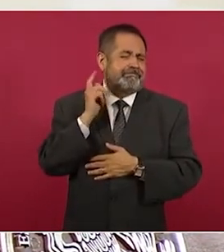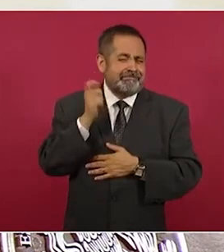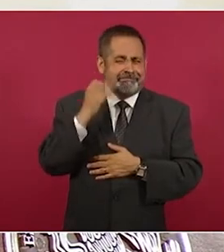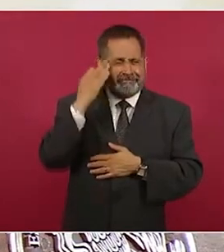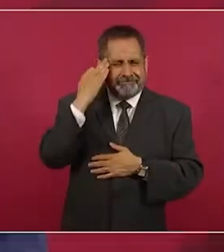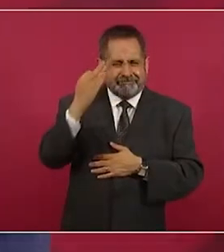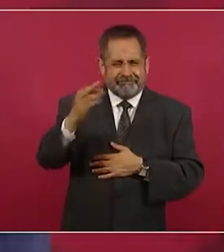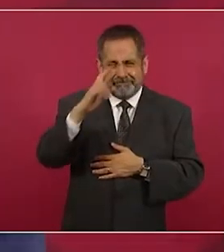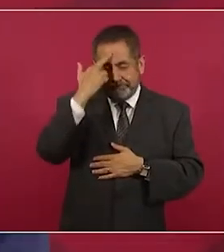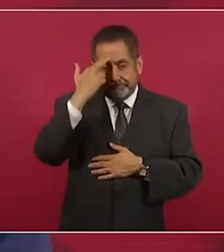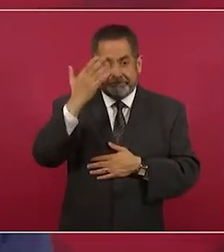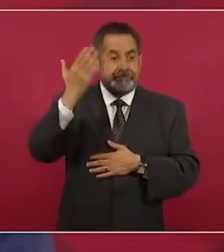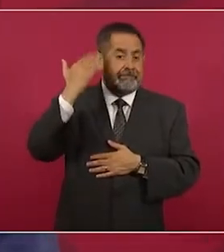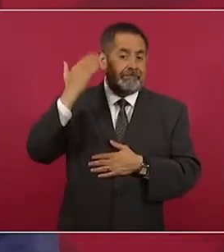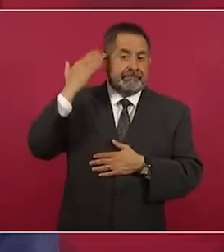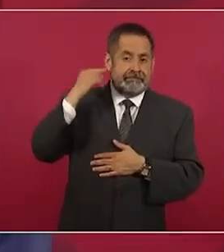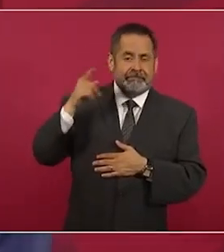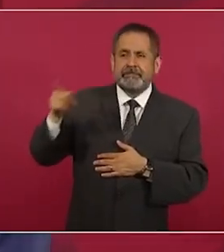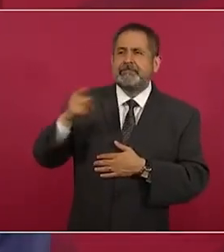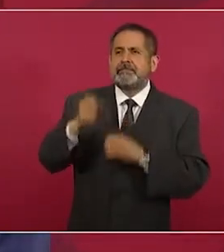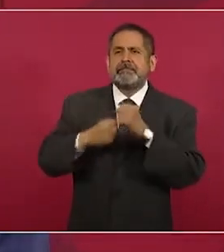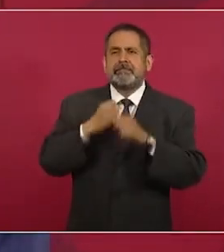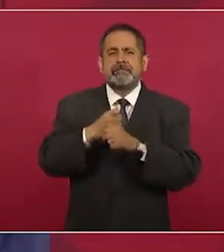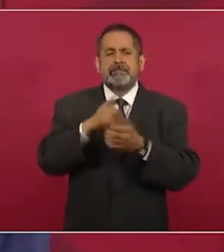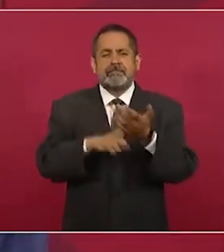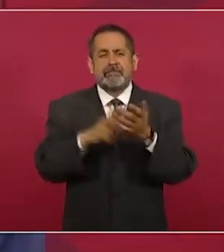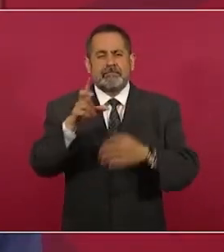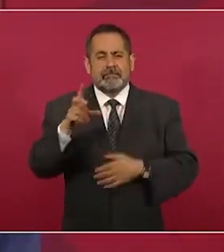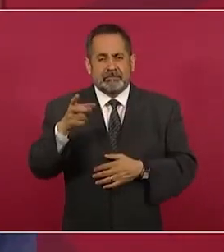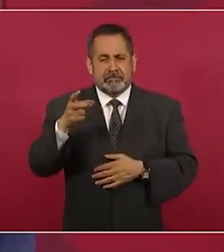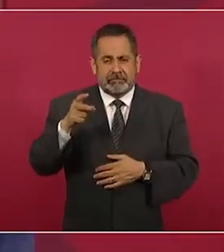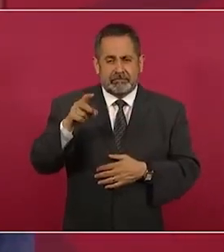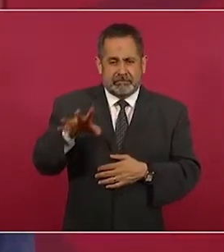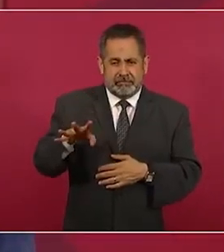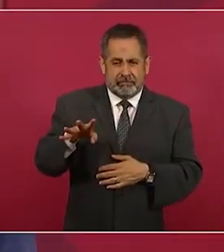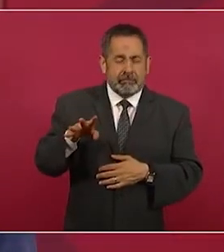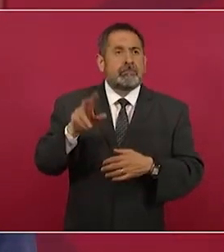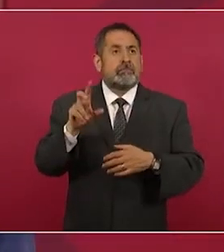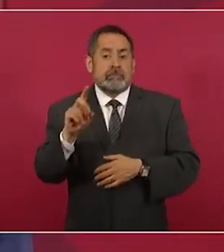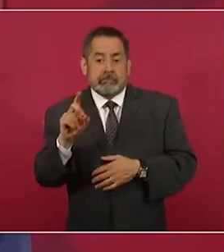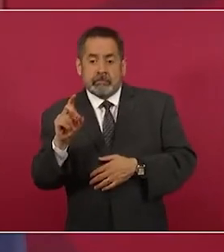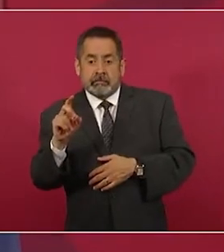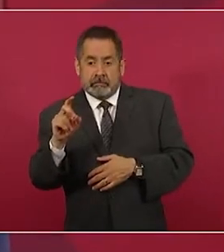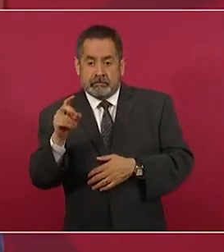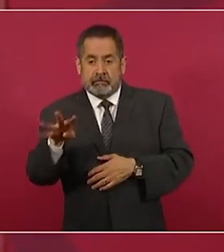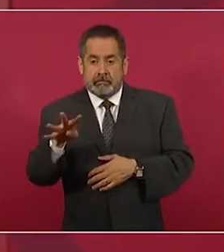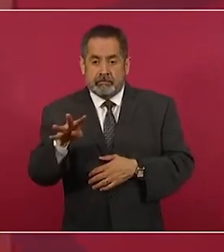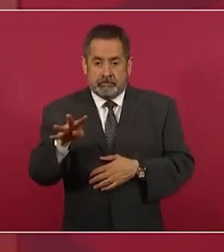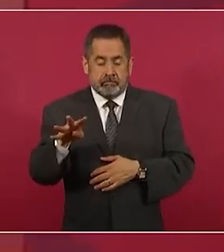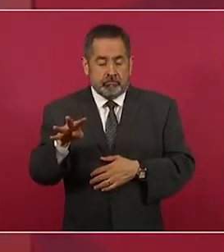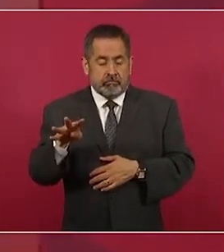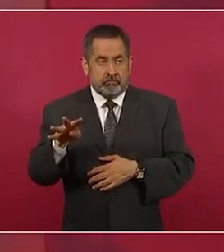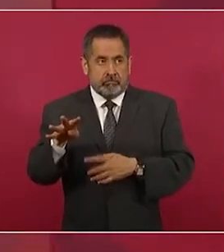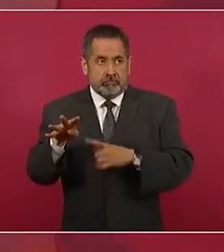se expropia el petróleo en el 38 y en el 39 se funda el pan